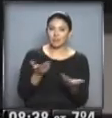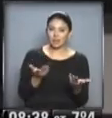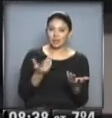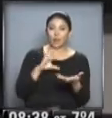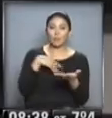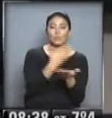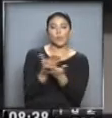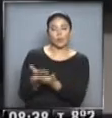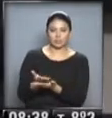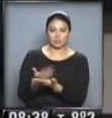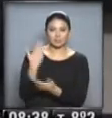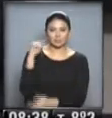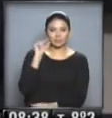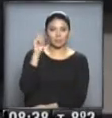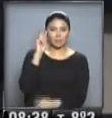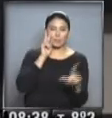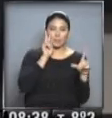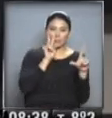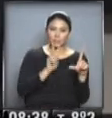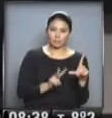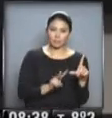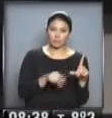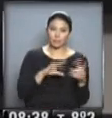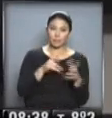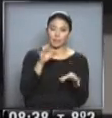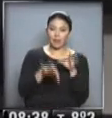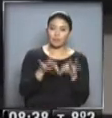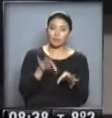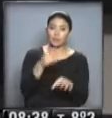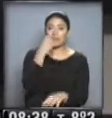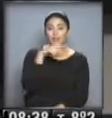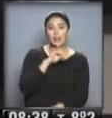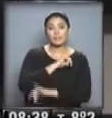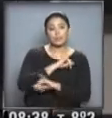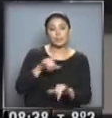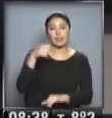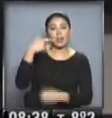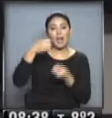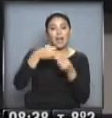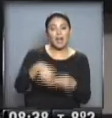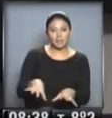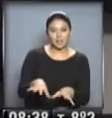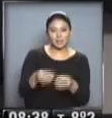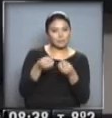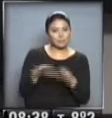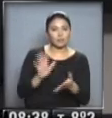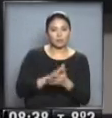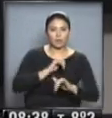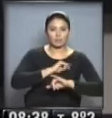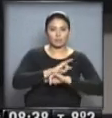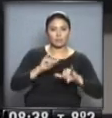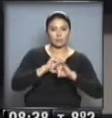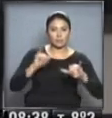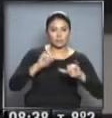propuestas. Ahí veíamos algunas particularidades que va a tener la elección. Y por último decirle que ya arranca lo que es la campaña